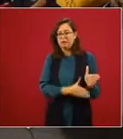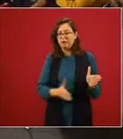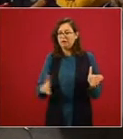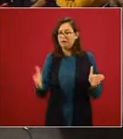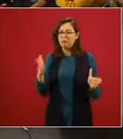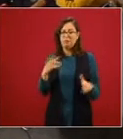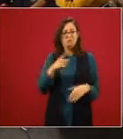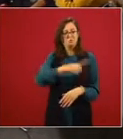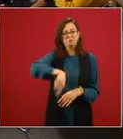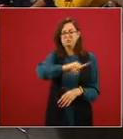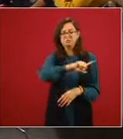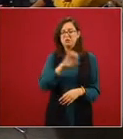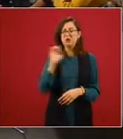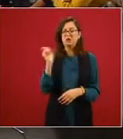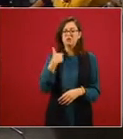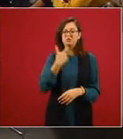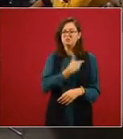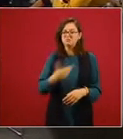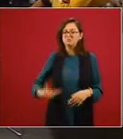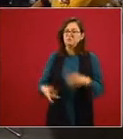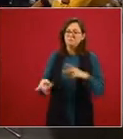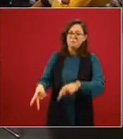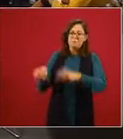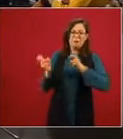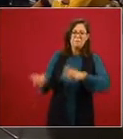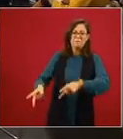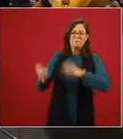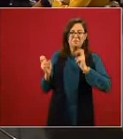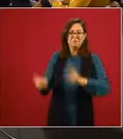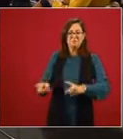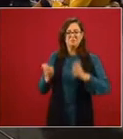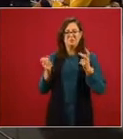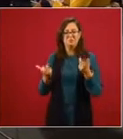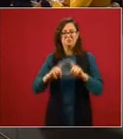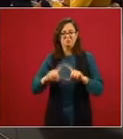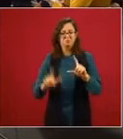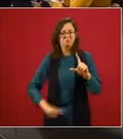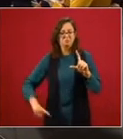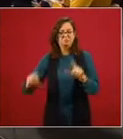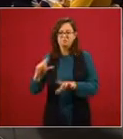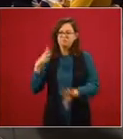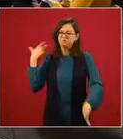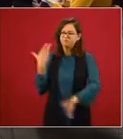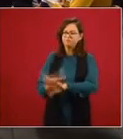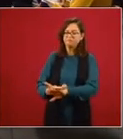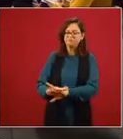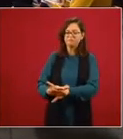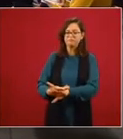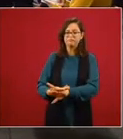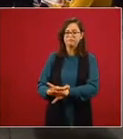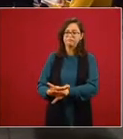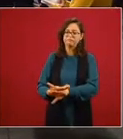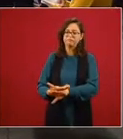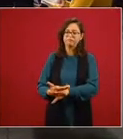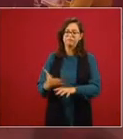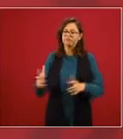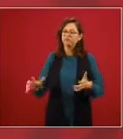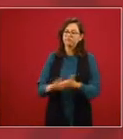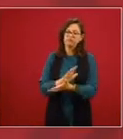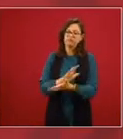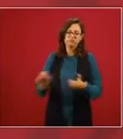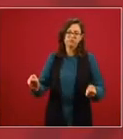saqueo de destrucción del país